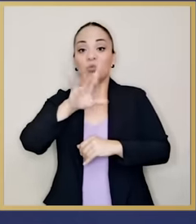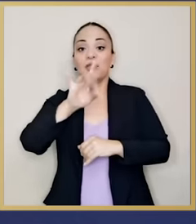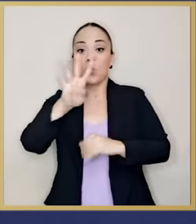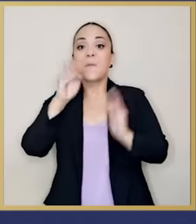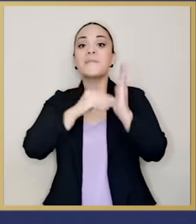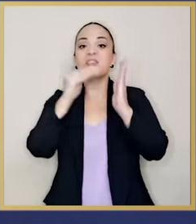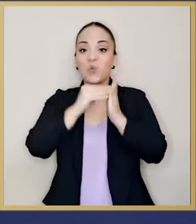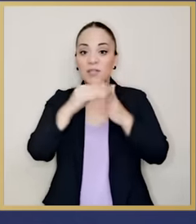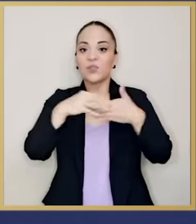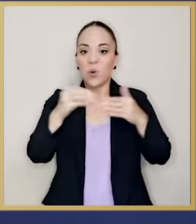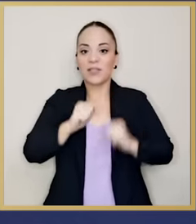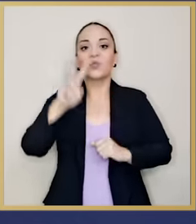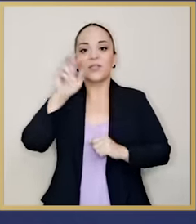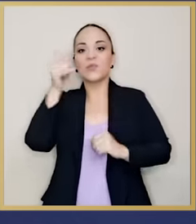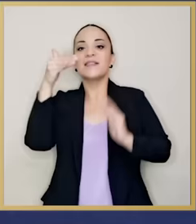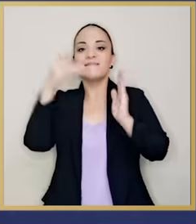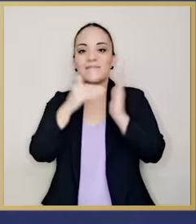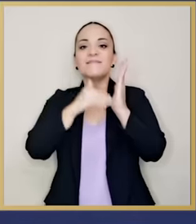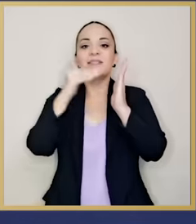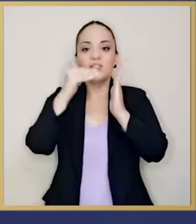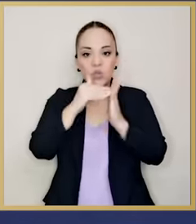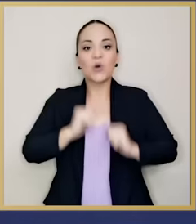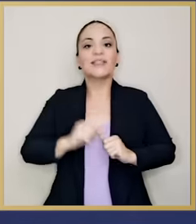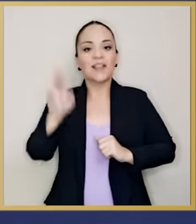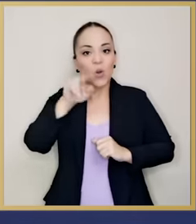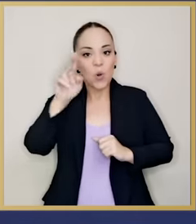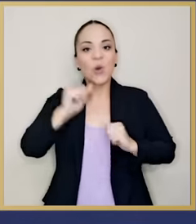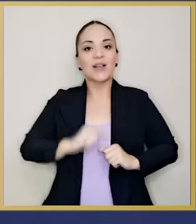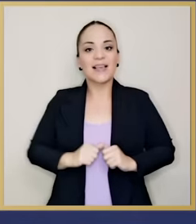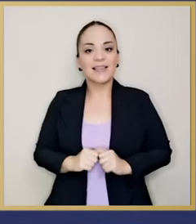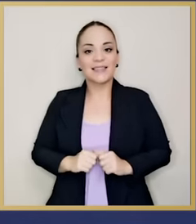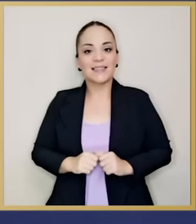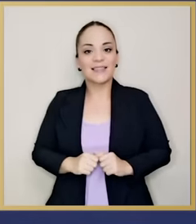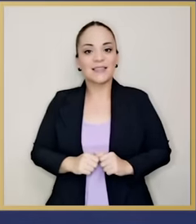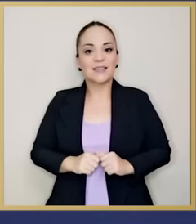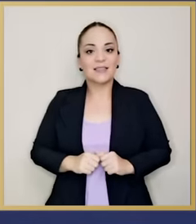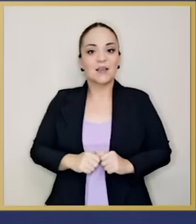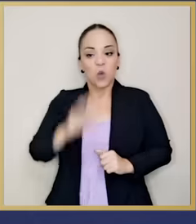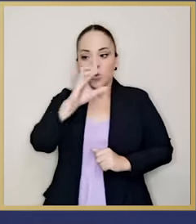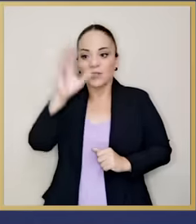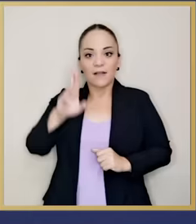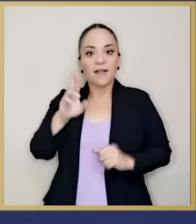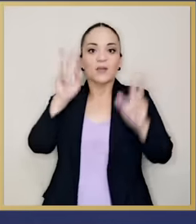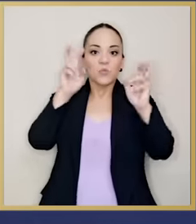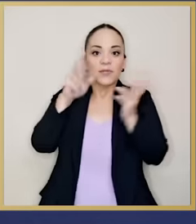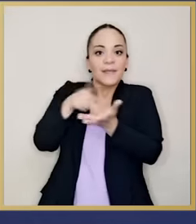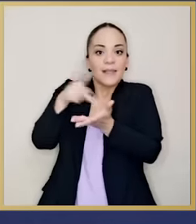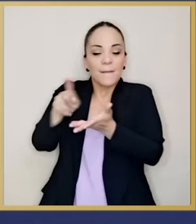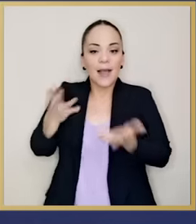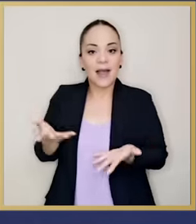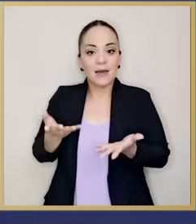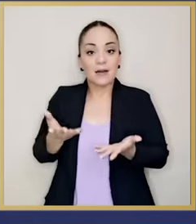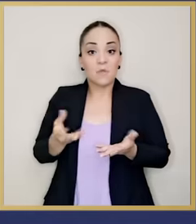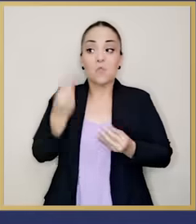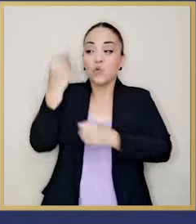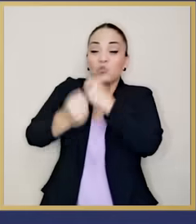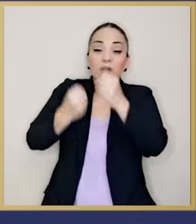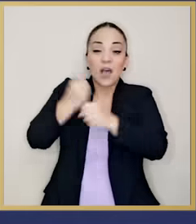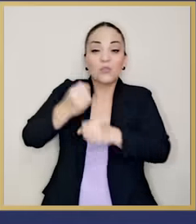Póngase a pensar, esos son 210 mil, más o menos millones de colones. Tras años de litigio,